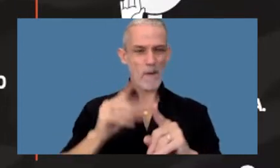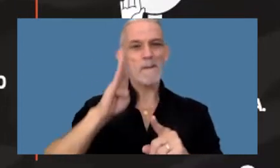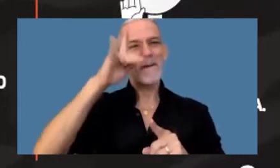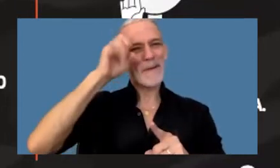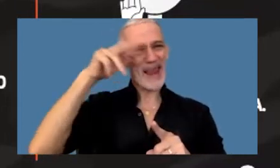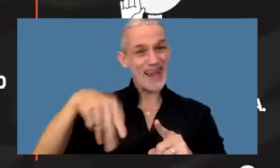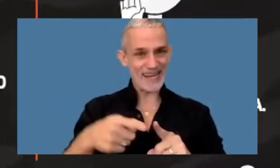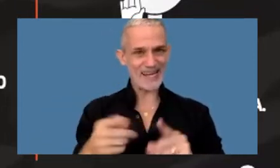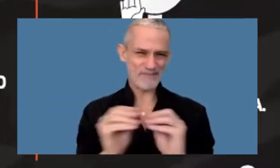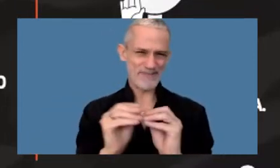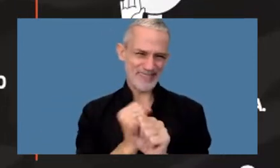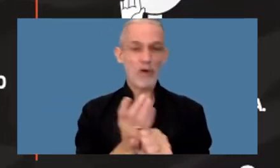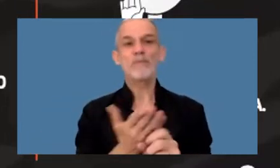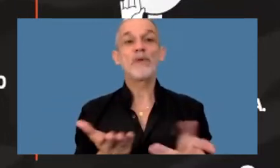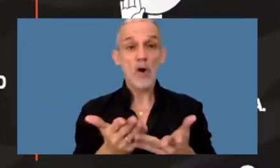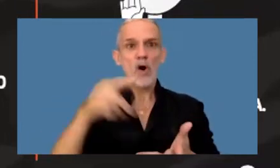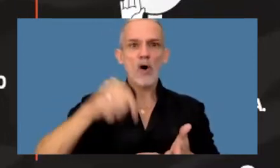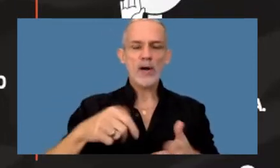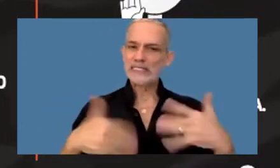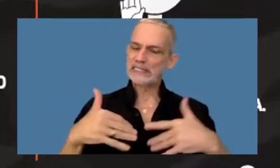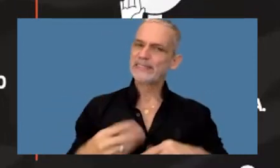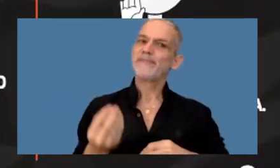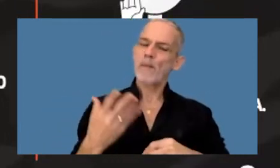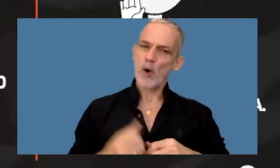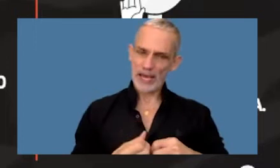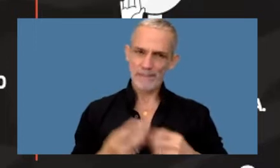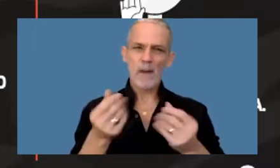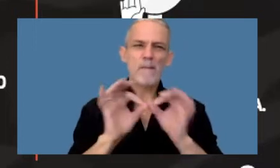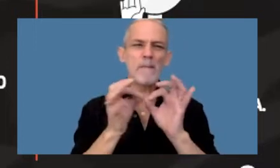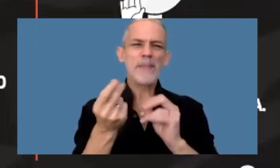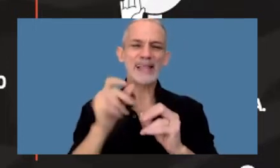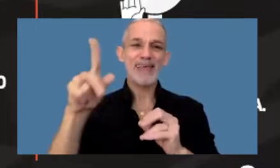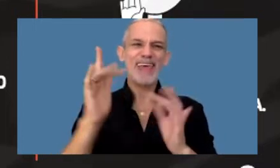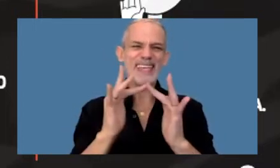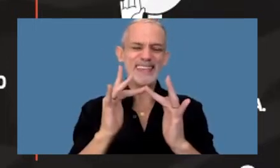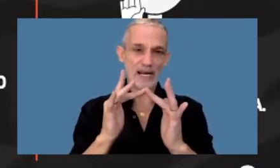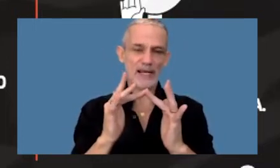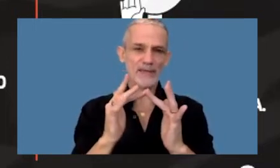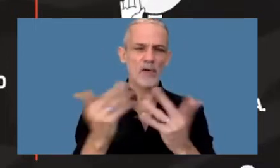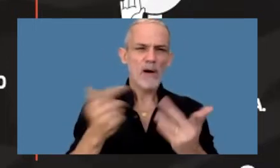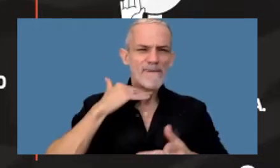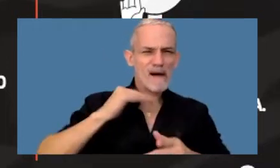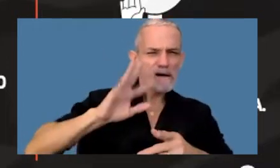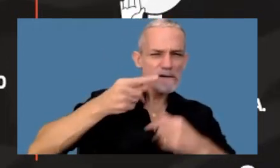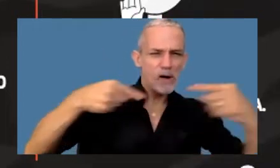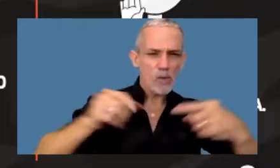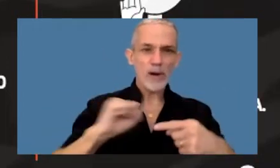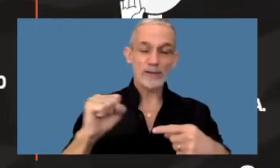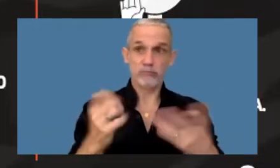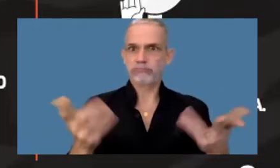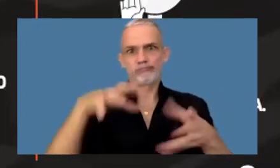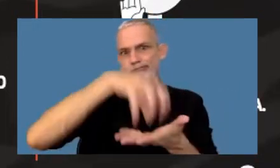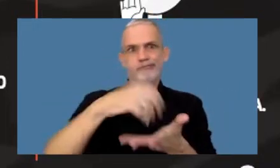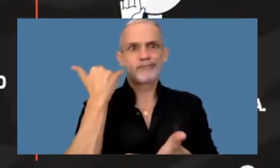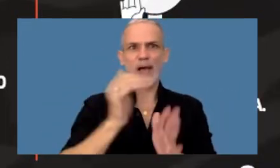hoy por hoy sumamente cuestionadas por qué la industria del ciberdelito ya constituida como una industria